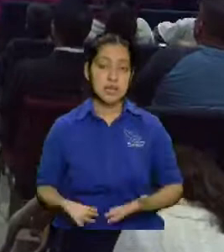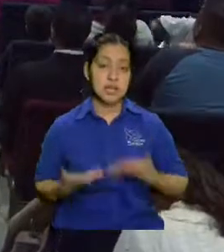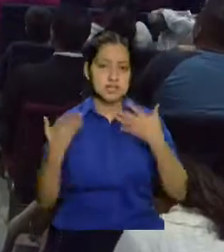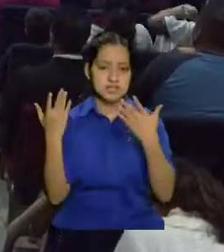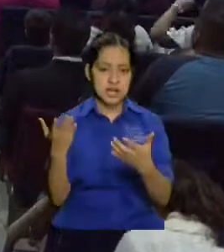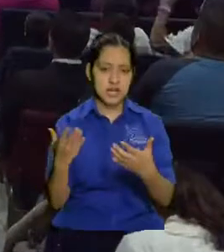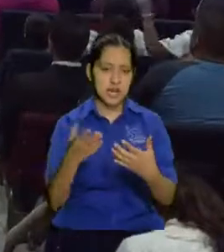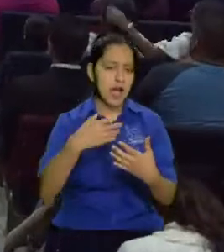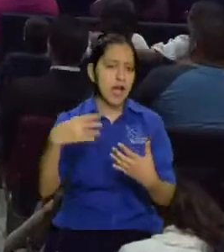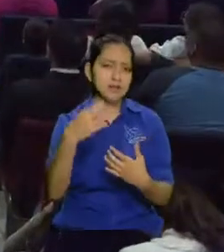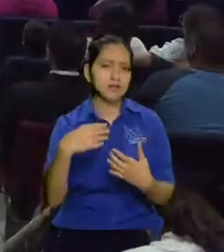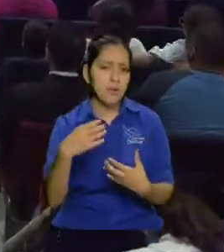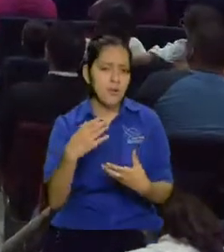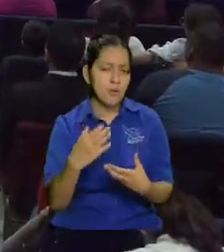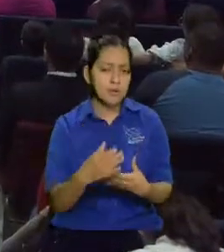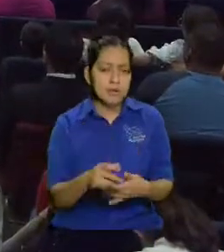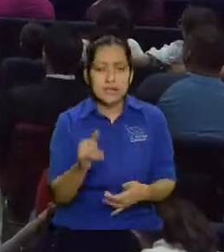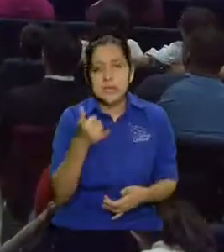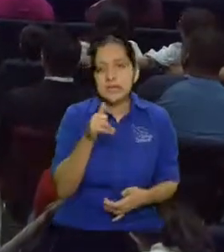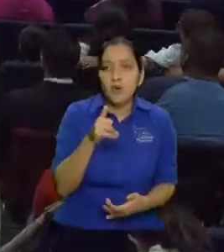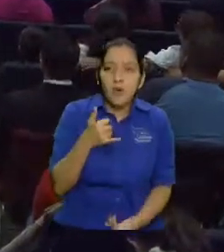ponche guaro